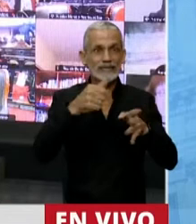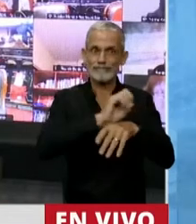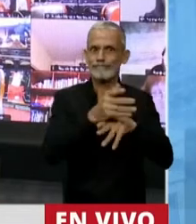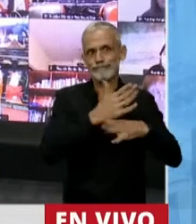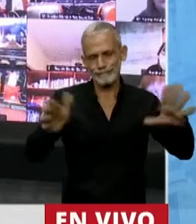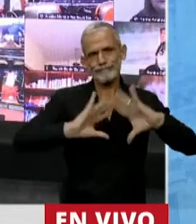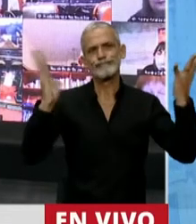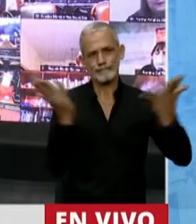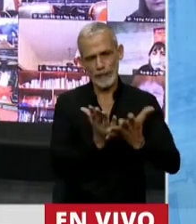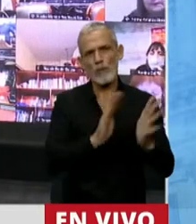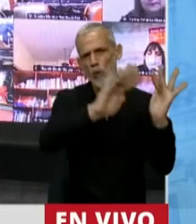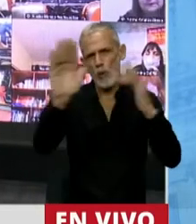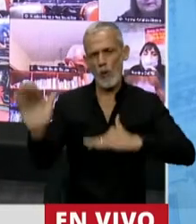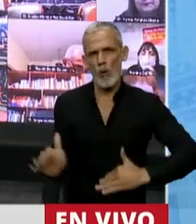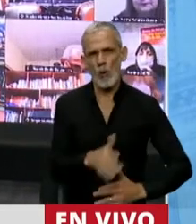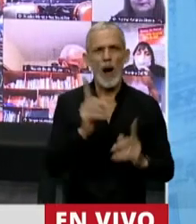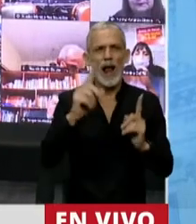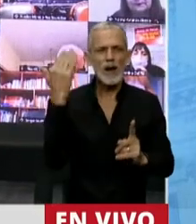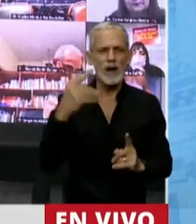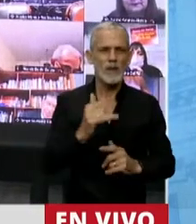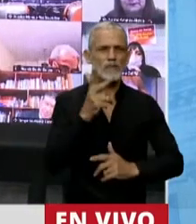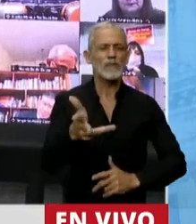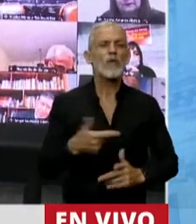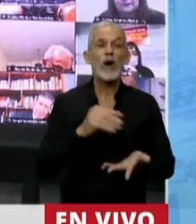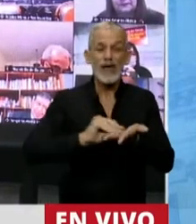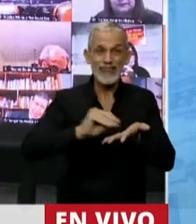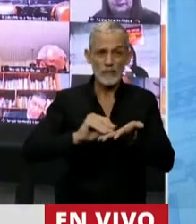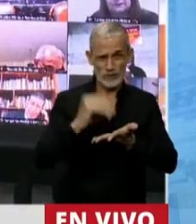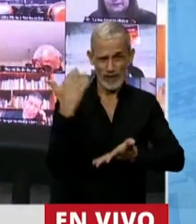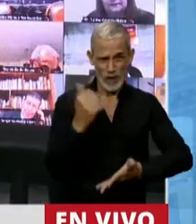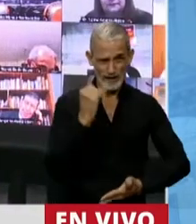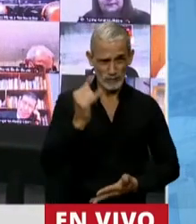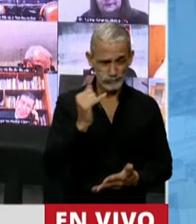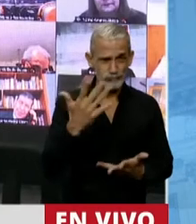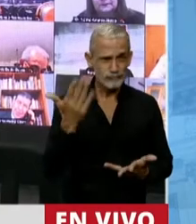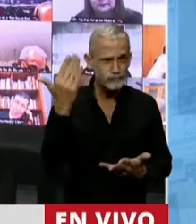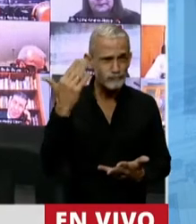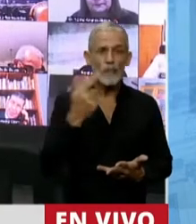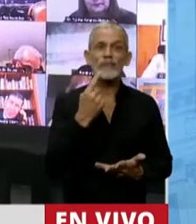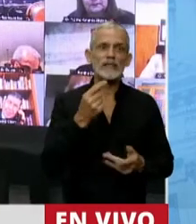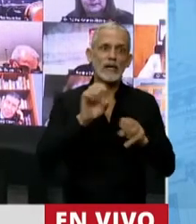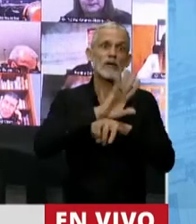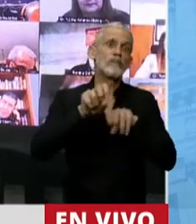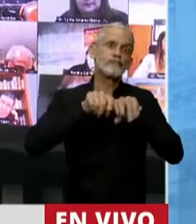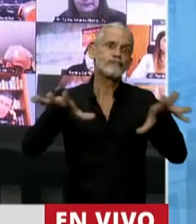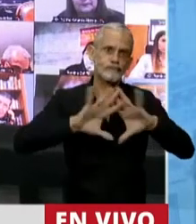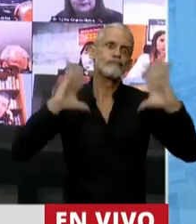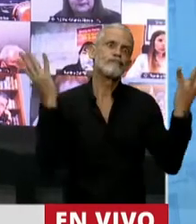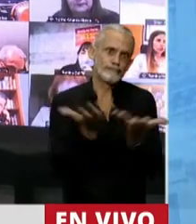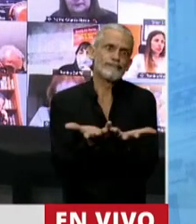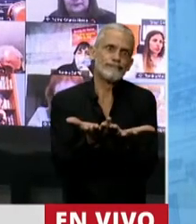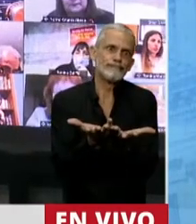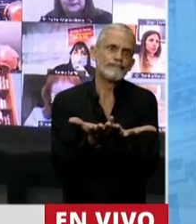de pandemia global y tal cual como lo decía el diputado preopinante en el que decía que es una pandemia mundial,